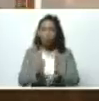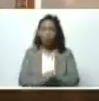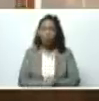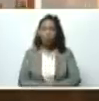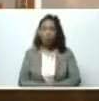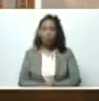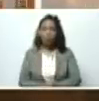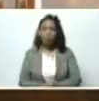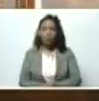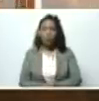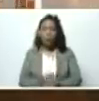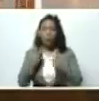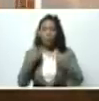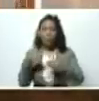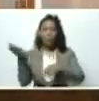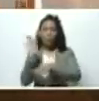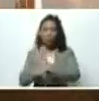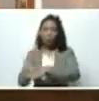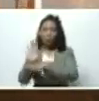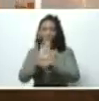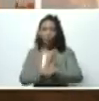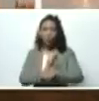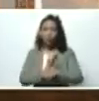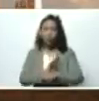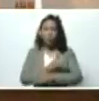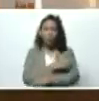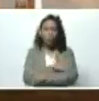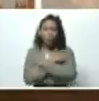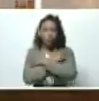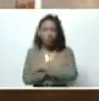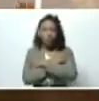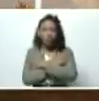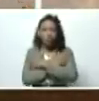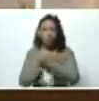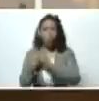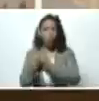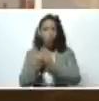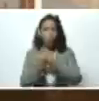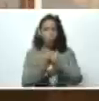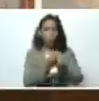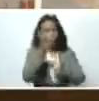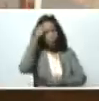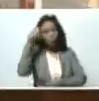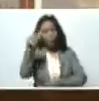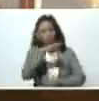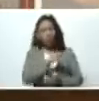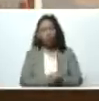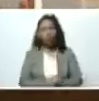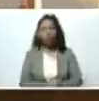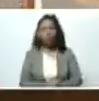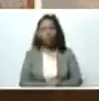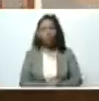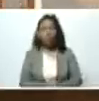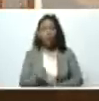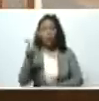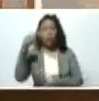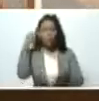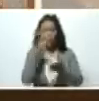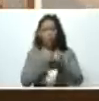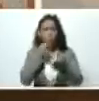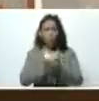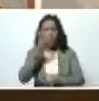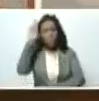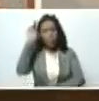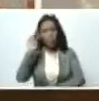para proteger abrazar y acompañar a nuestro pueblo en sus luchas diarias